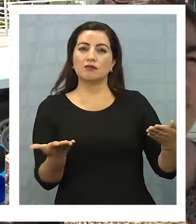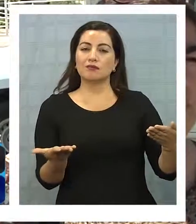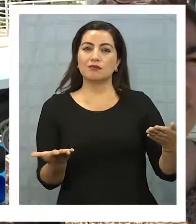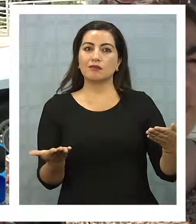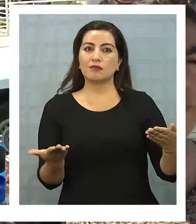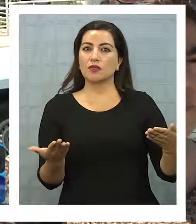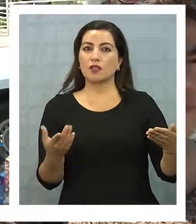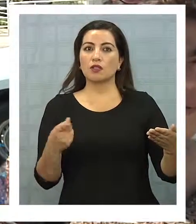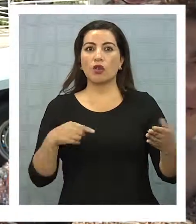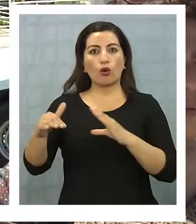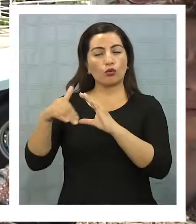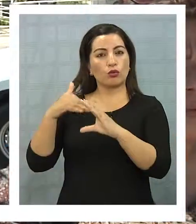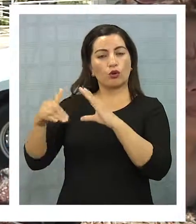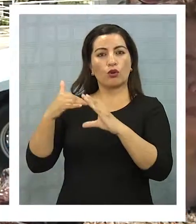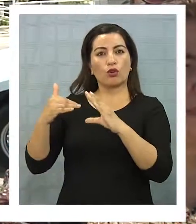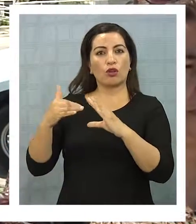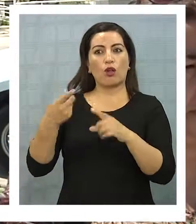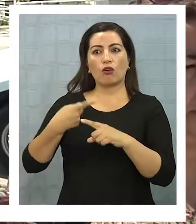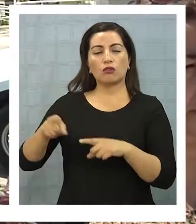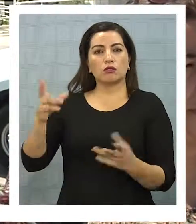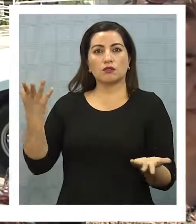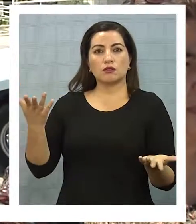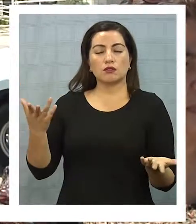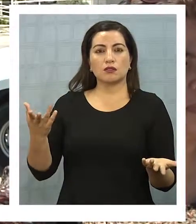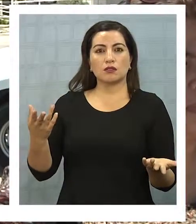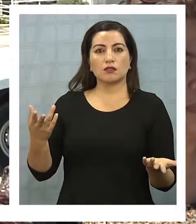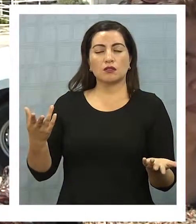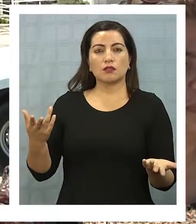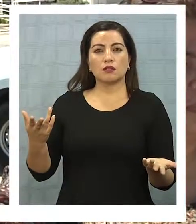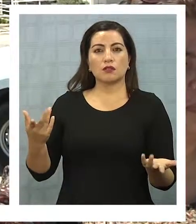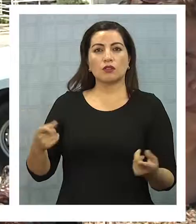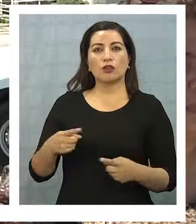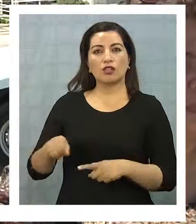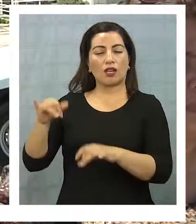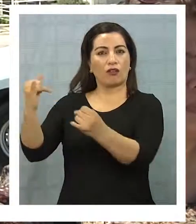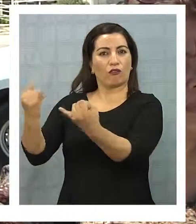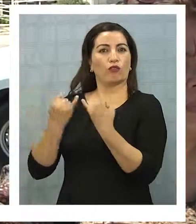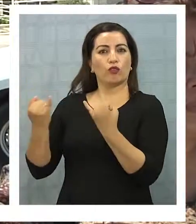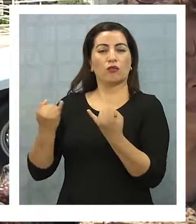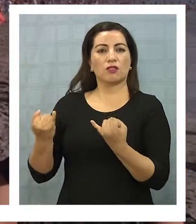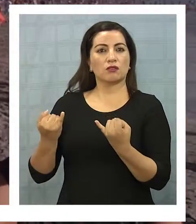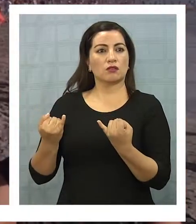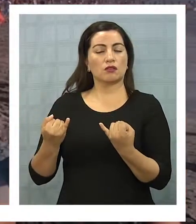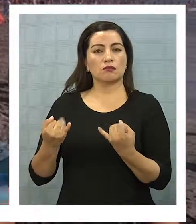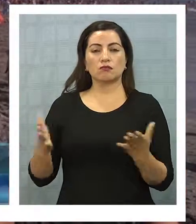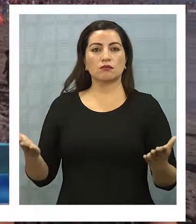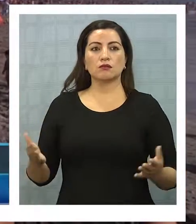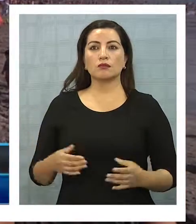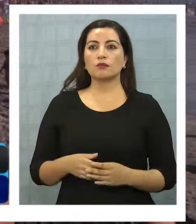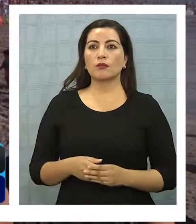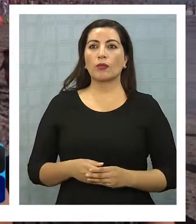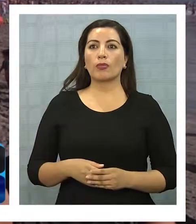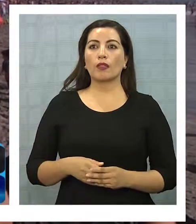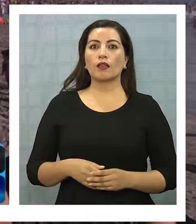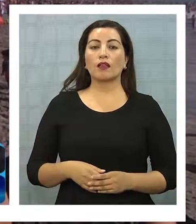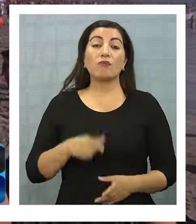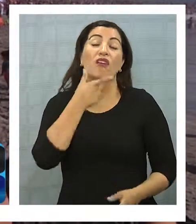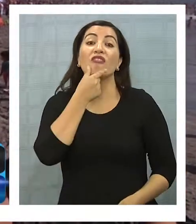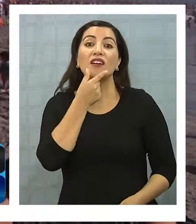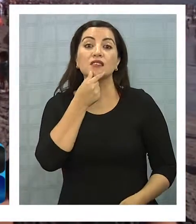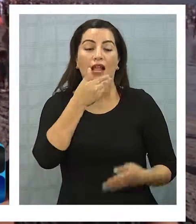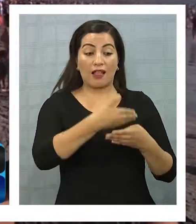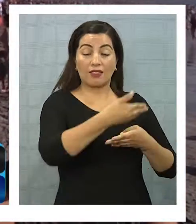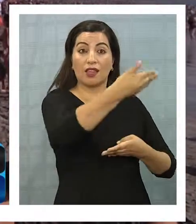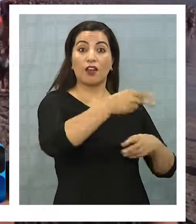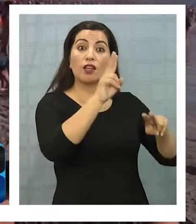no he recibido ningún tipo de otra, o no me he notificado de ninguna otra manera. Pregúntenle, es fácil lo siguiente, vayan a La